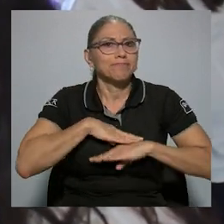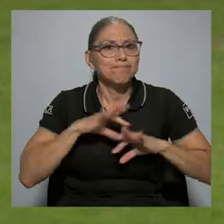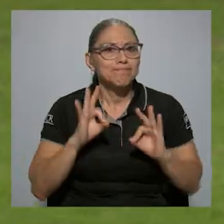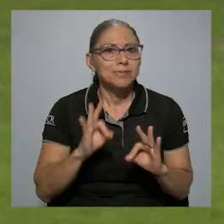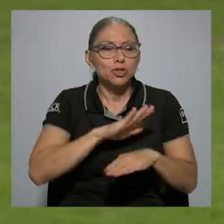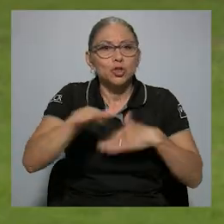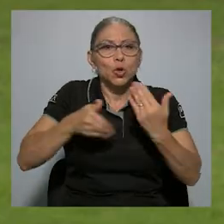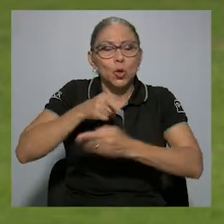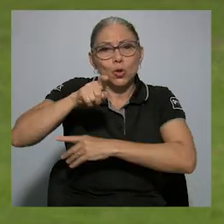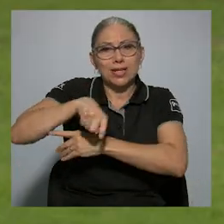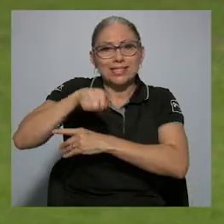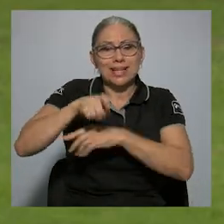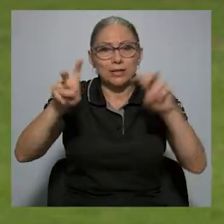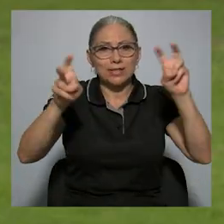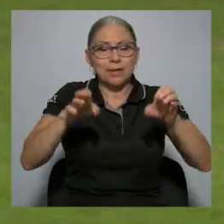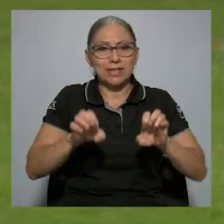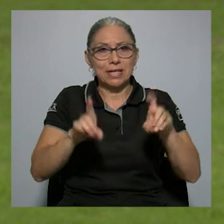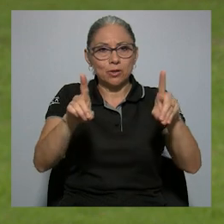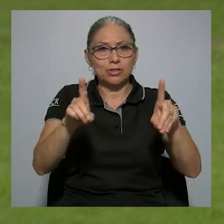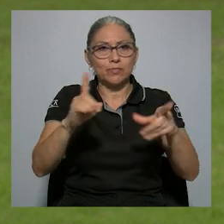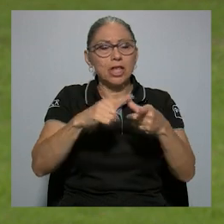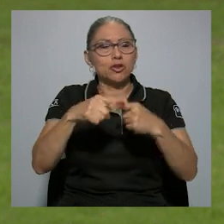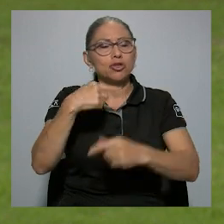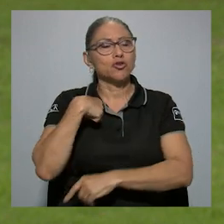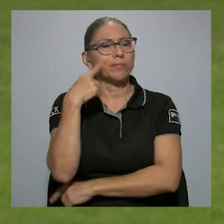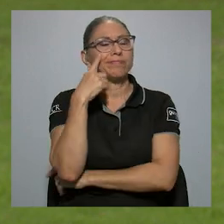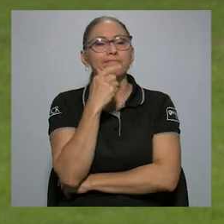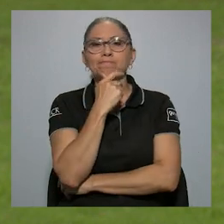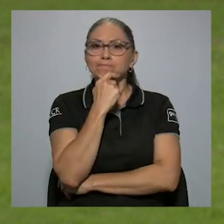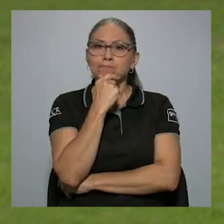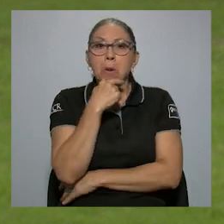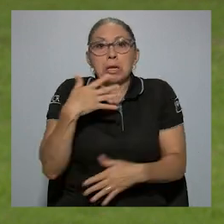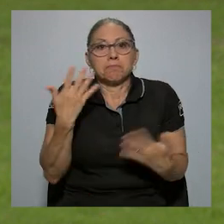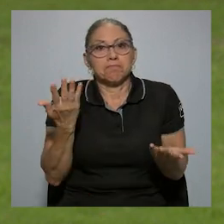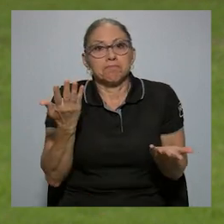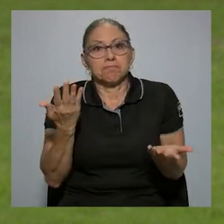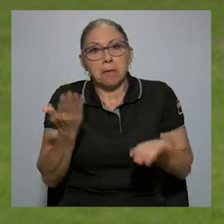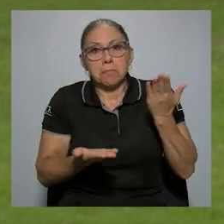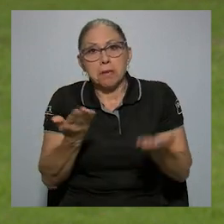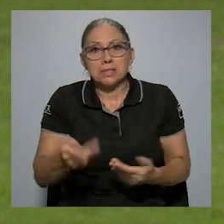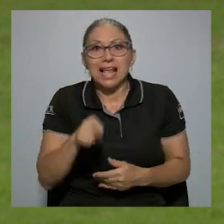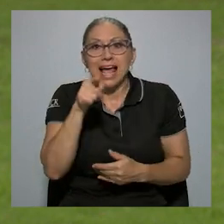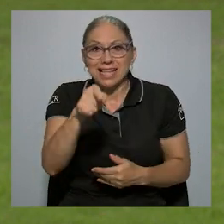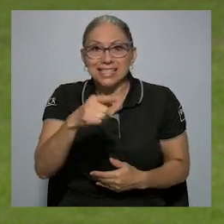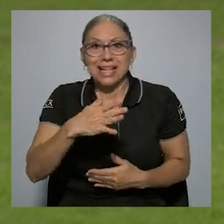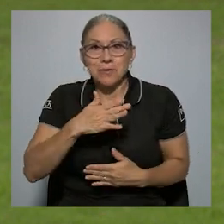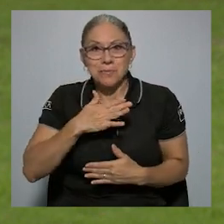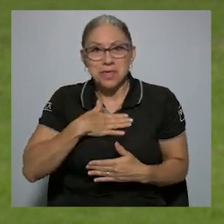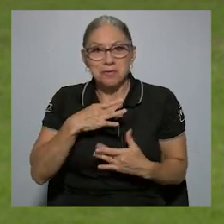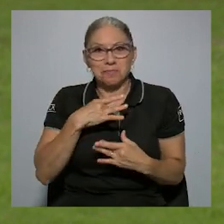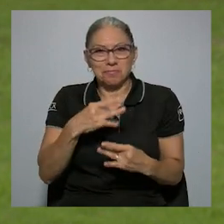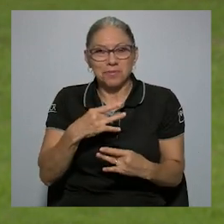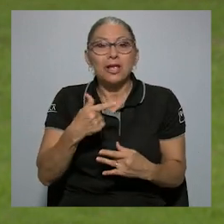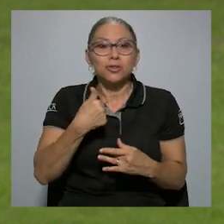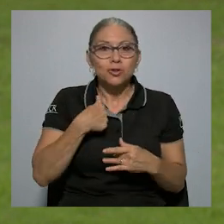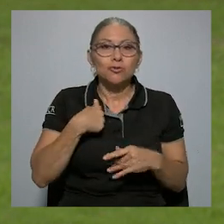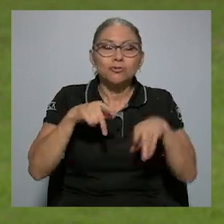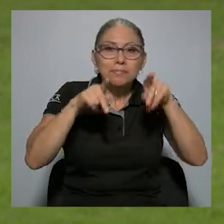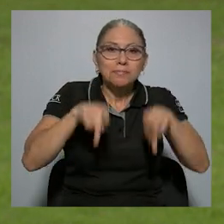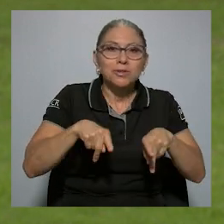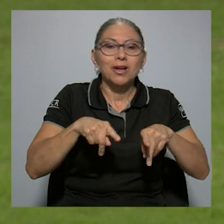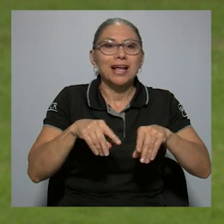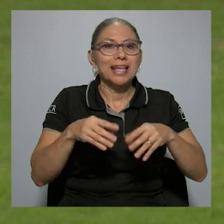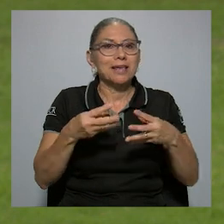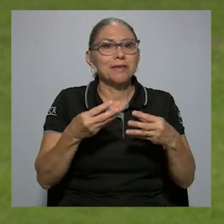en temas de educación. Entonces dije, bueno, de repente, pues ahí puede estar lo mío, yo soy una persona que me muevo